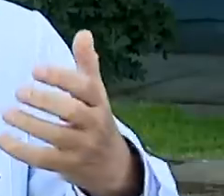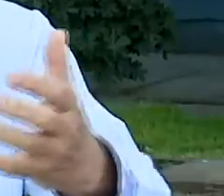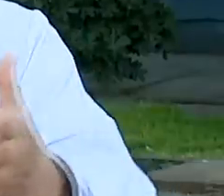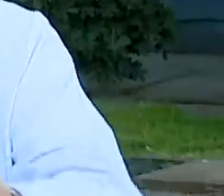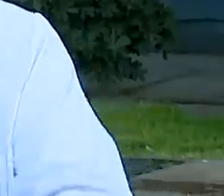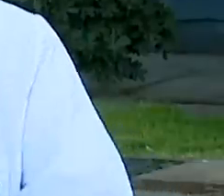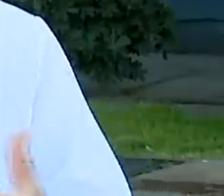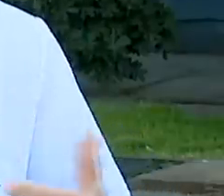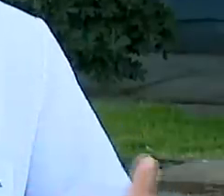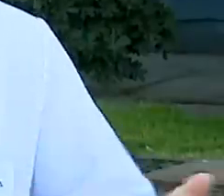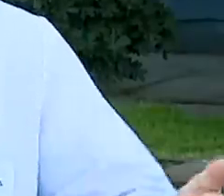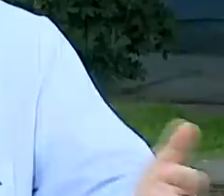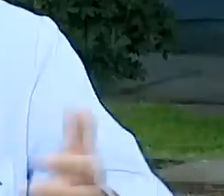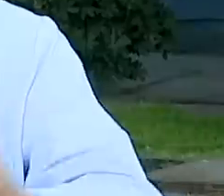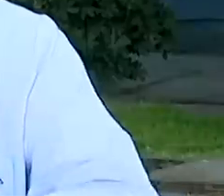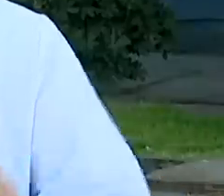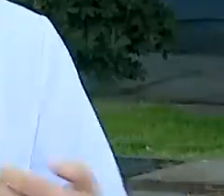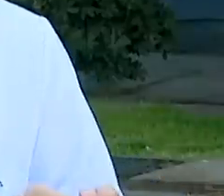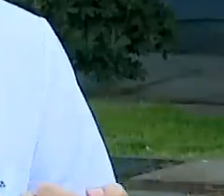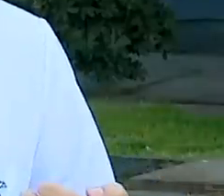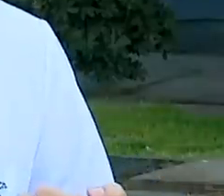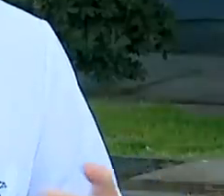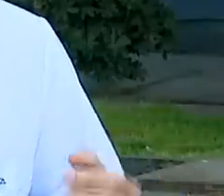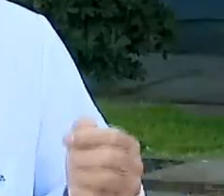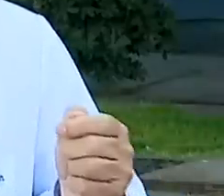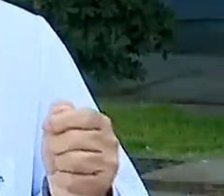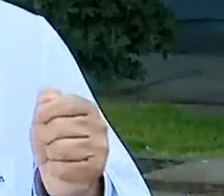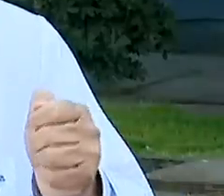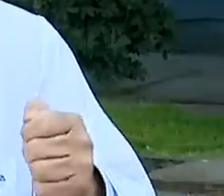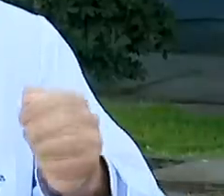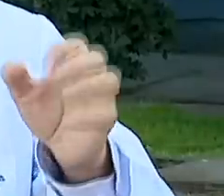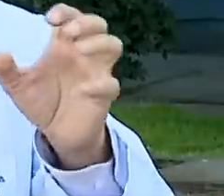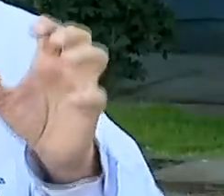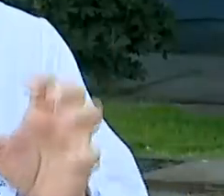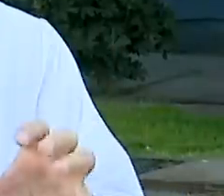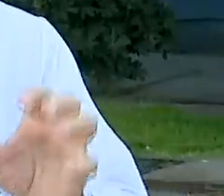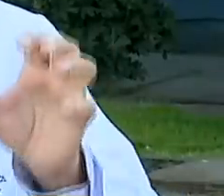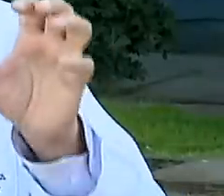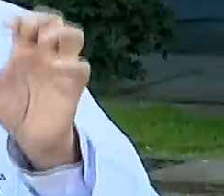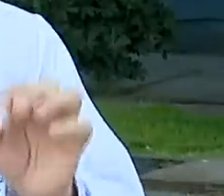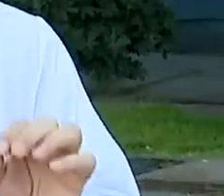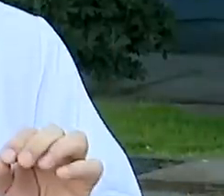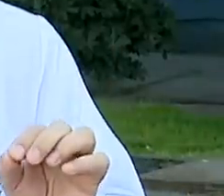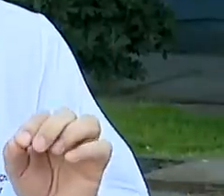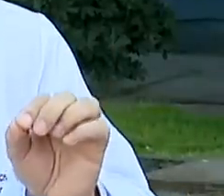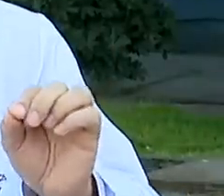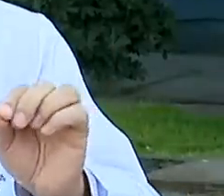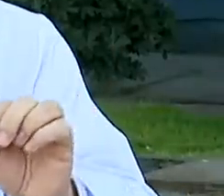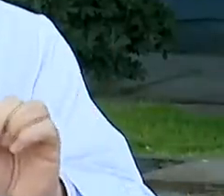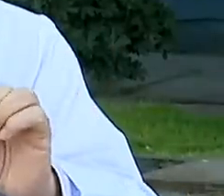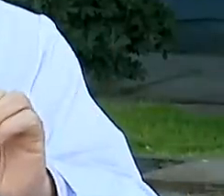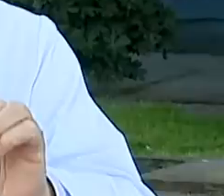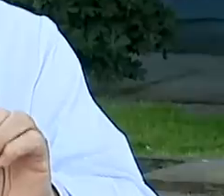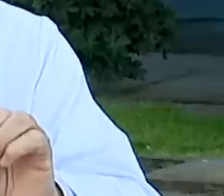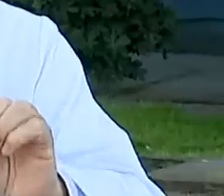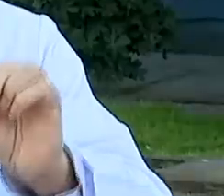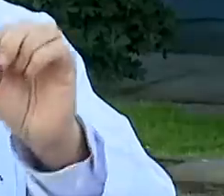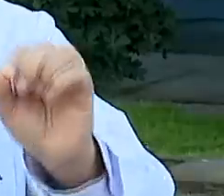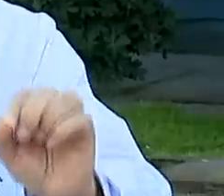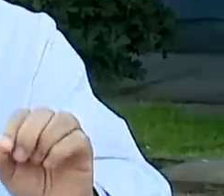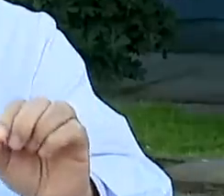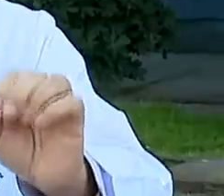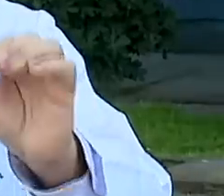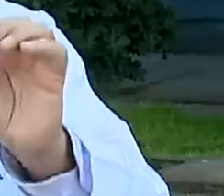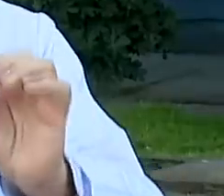Una masa crítica de enfermos que ya les dio la enfermedad, por lo tanto la probabilidad que esa enfermedad se mantenga como una cosa